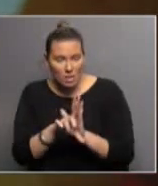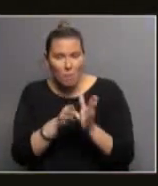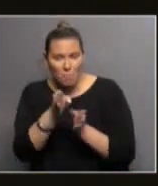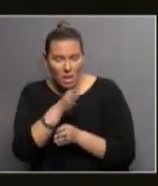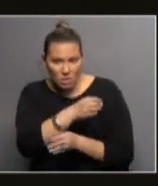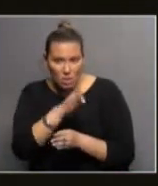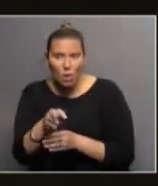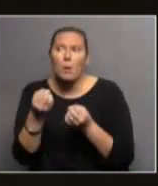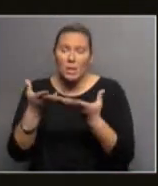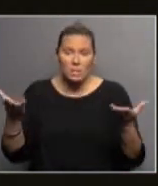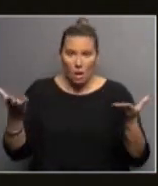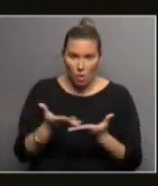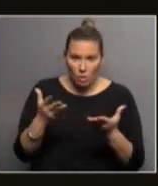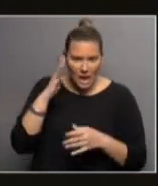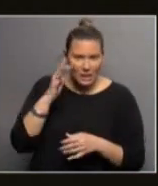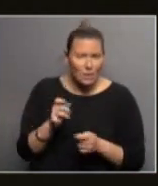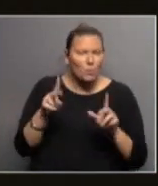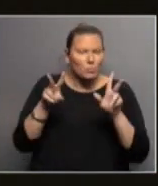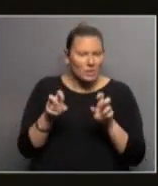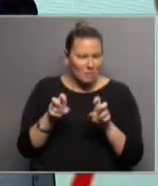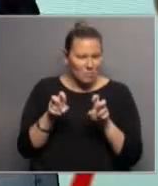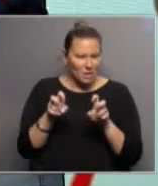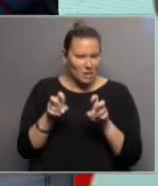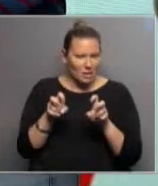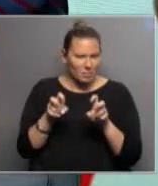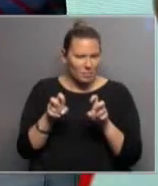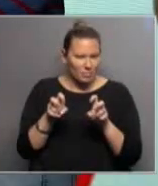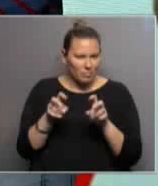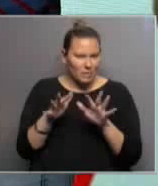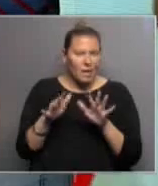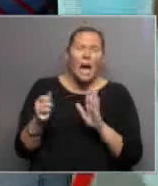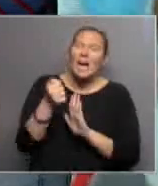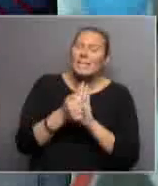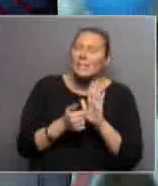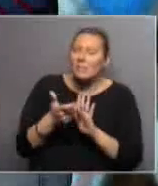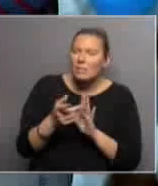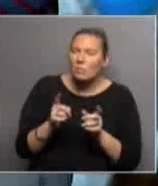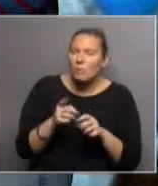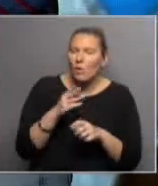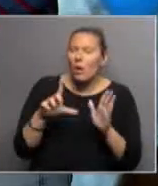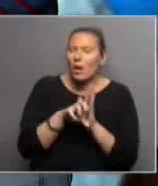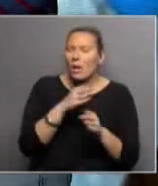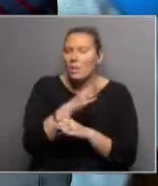está pasando ahora? Creo que hubo un tema con algún artículo de la ley de medios.